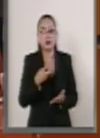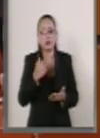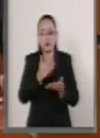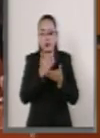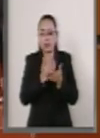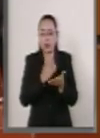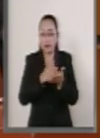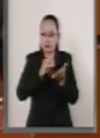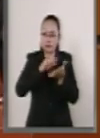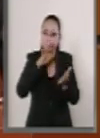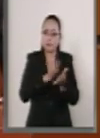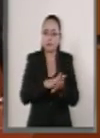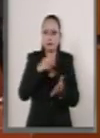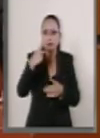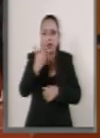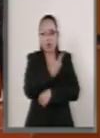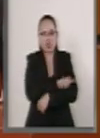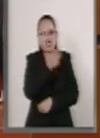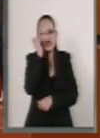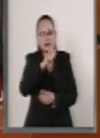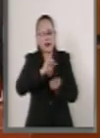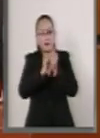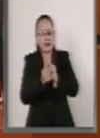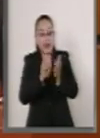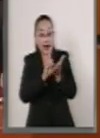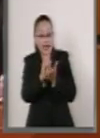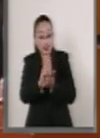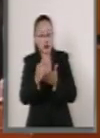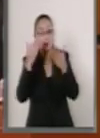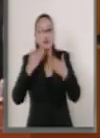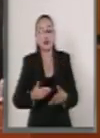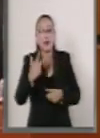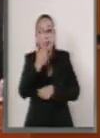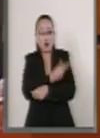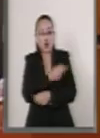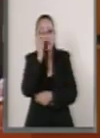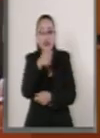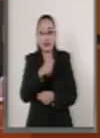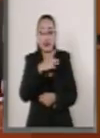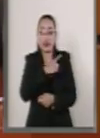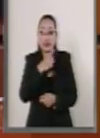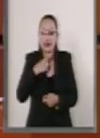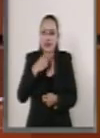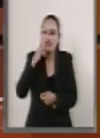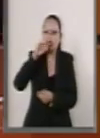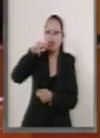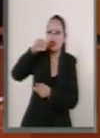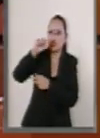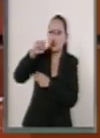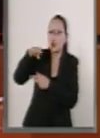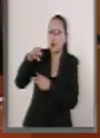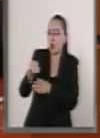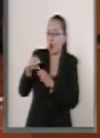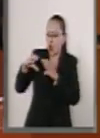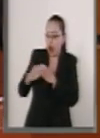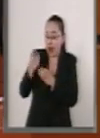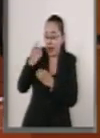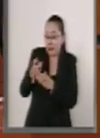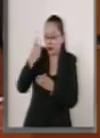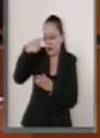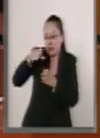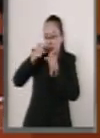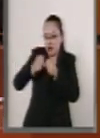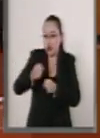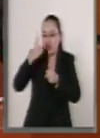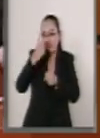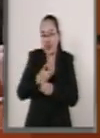consolidar la vacunación como un derecho la otra es otorgar a las vacunas el carácter de insumo de seguridad nacional estamos